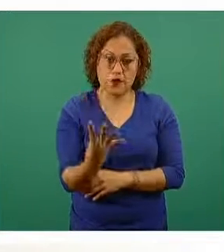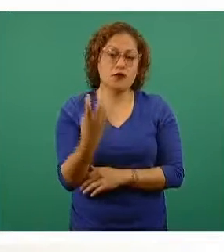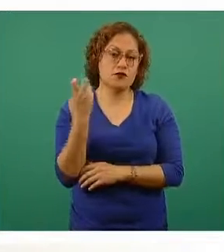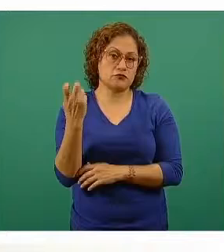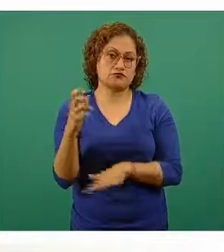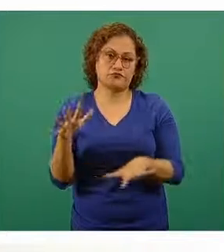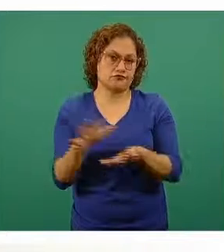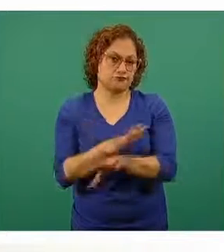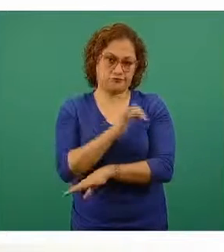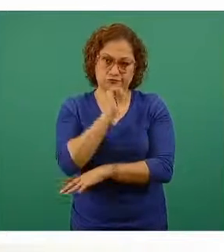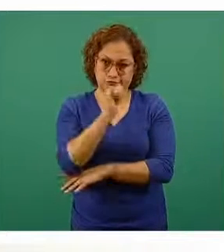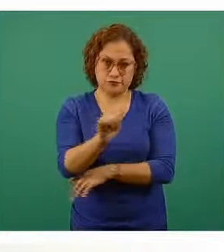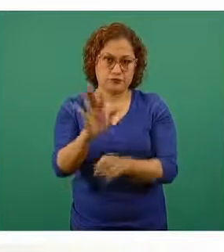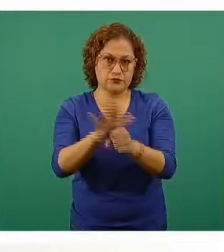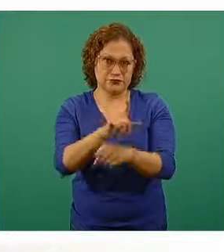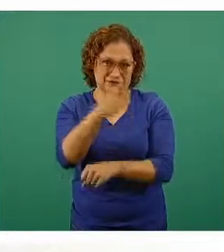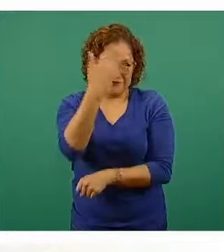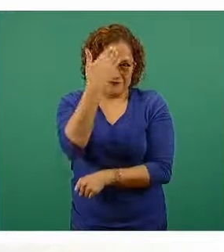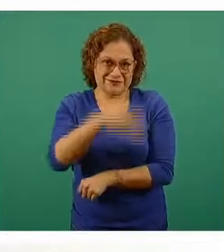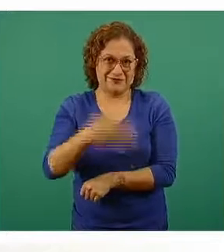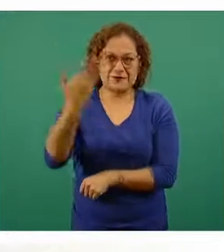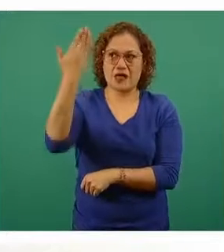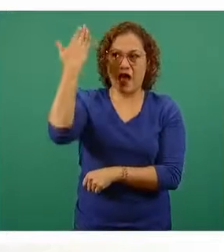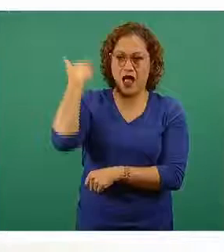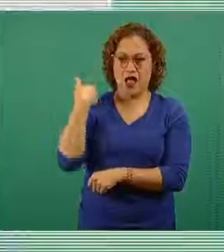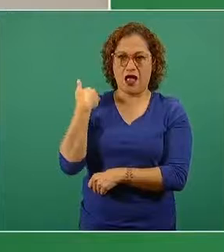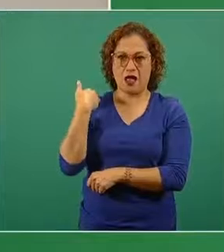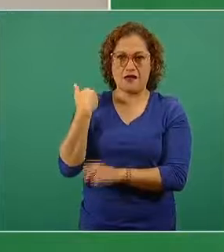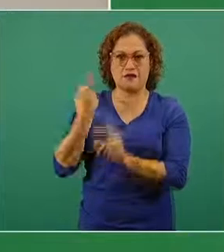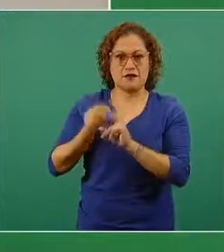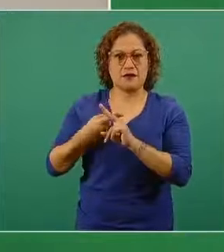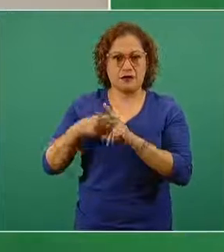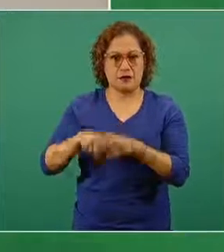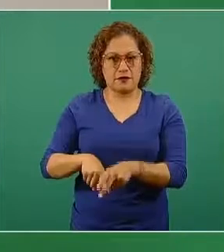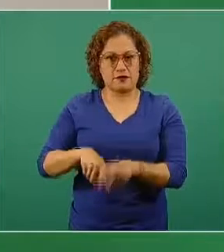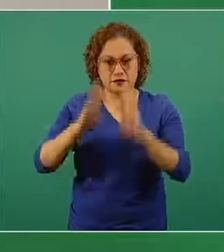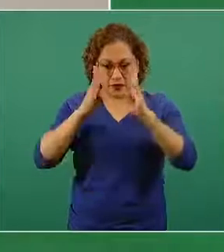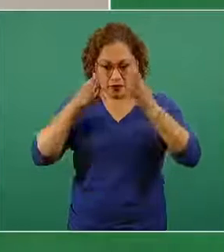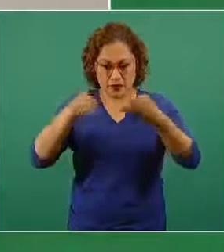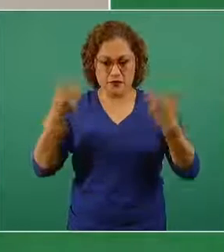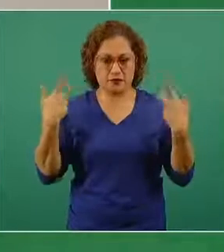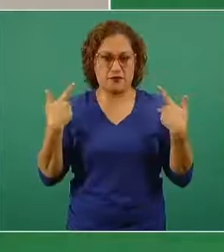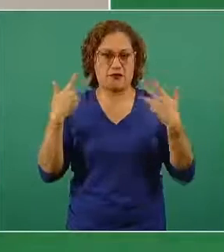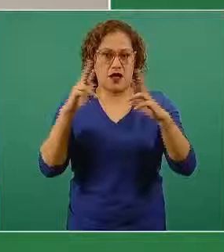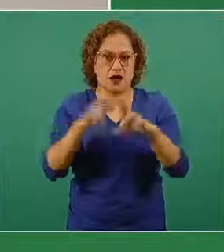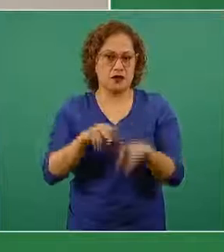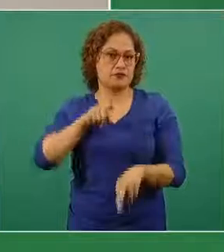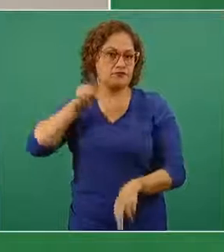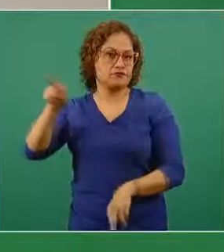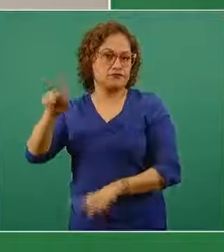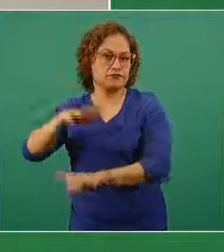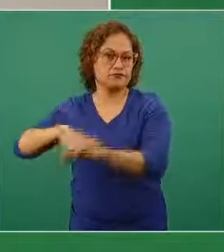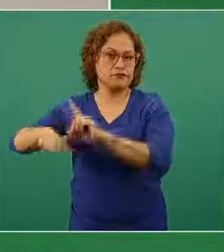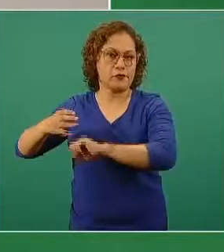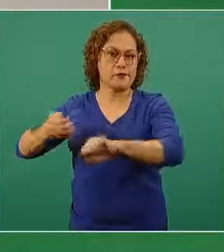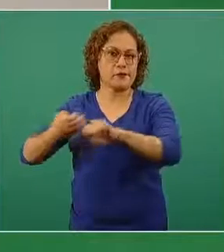cambiado, recordando que esta fue una cifra que representa al inicio de esta estrategia en su momento en el estado de